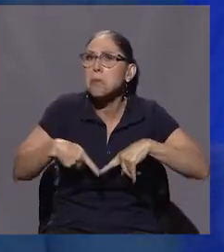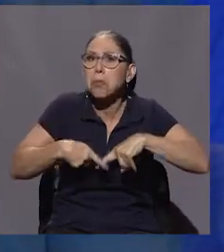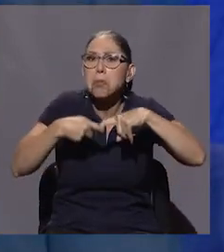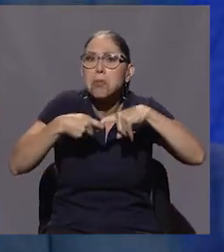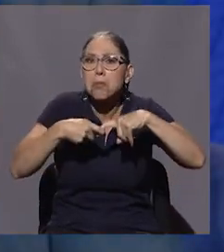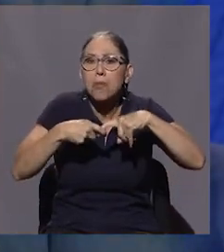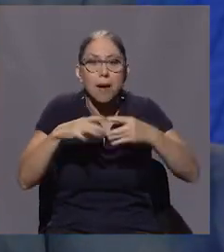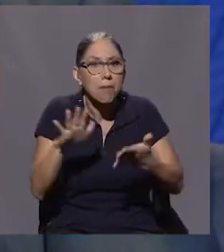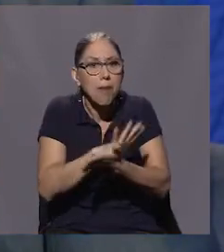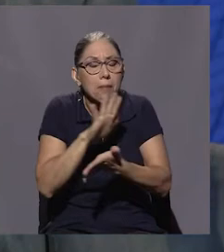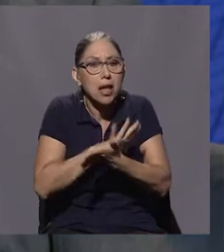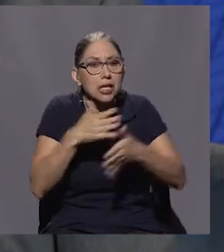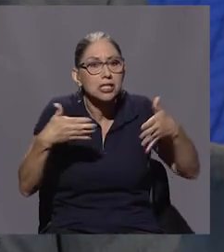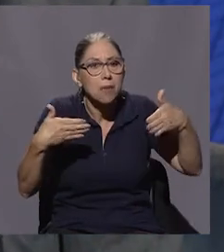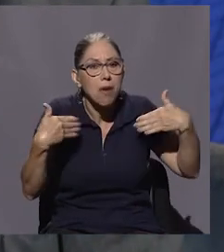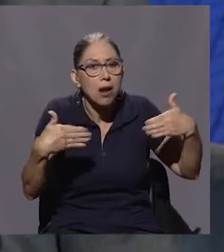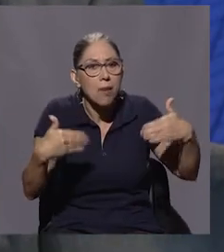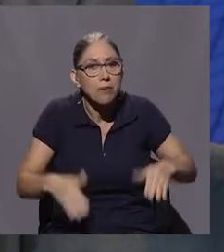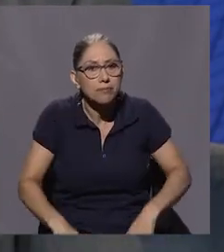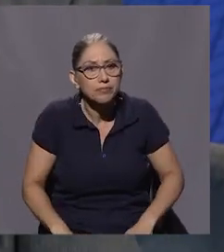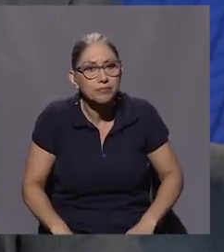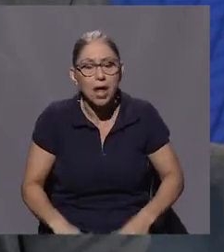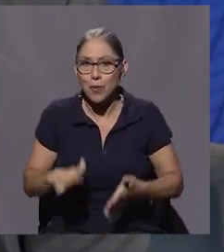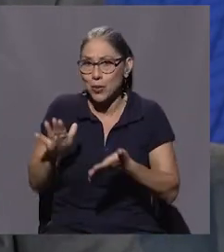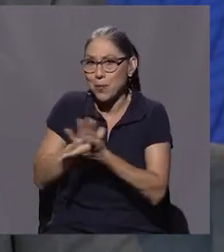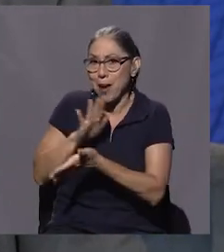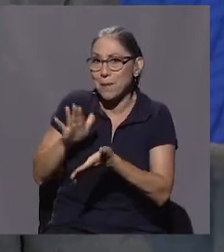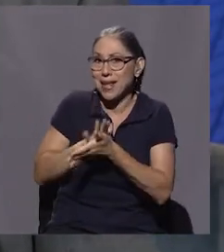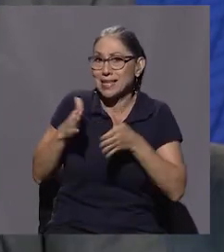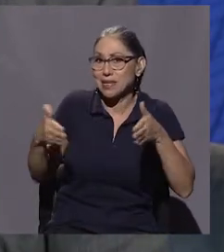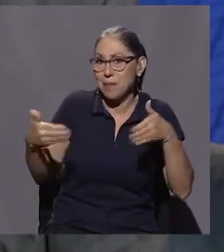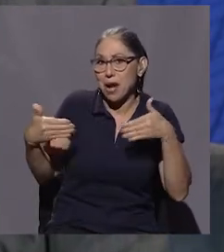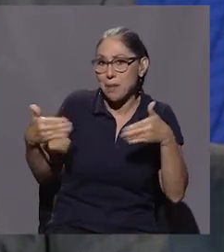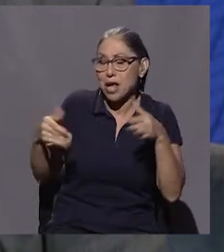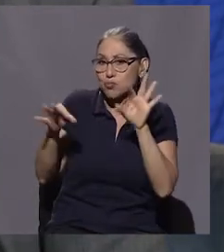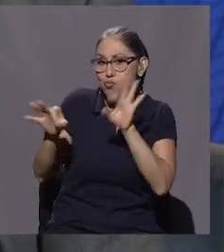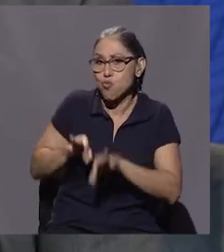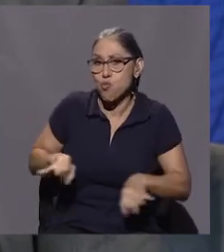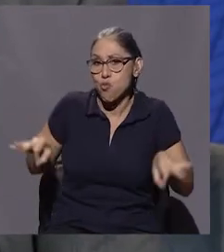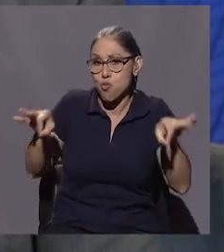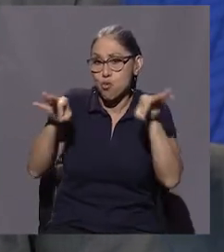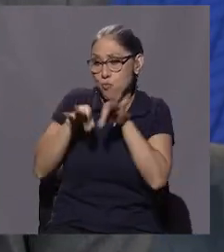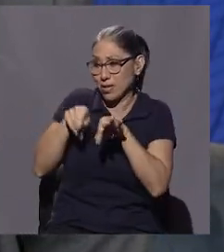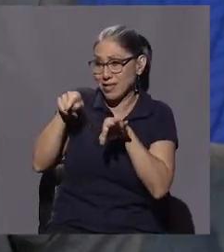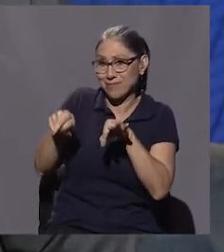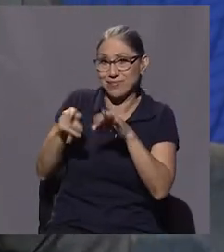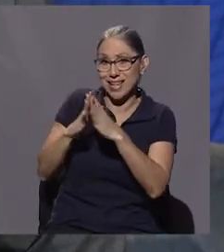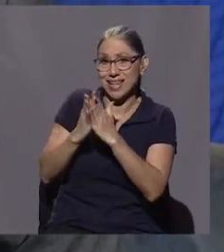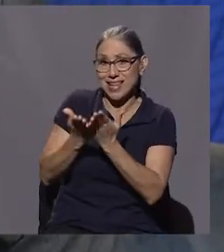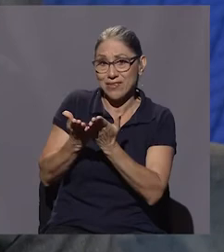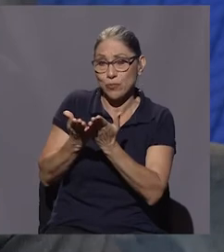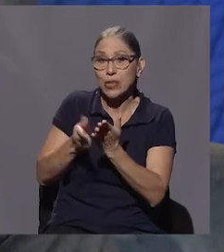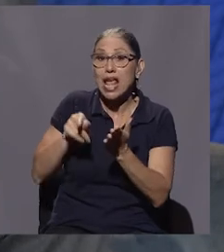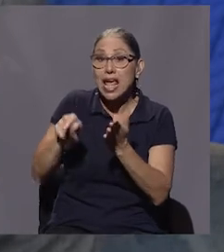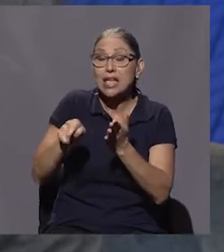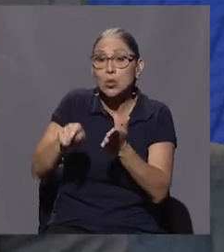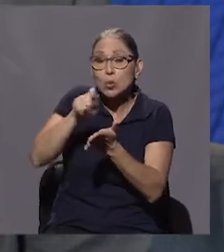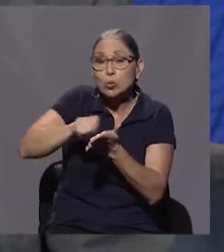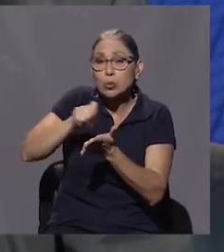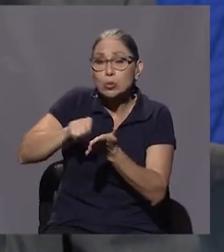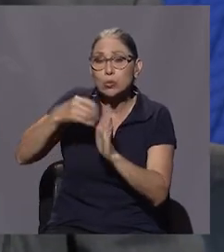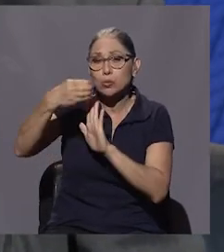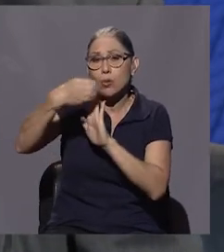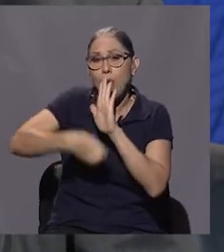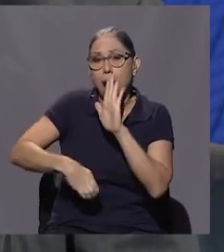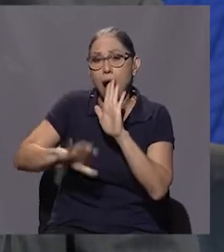Bueno, los Papeles de Panamá es parte esencial del libro. Están analizados en el capítulo